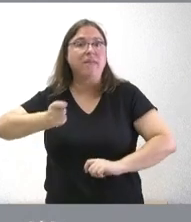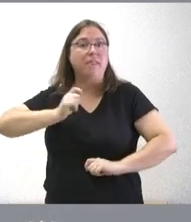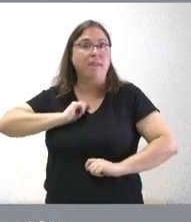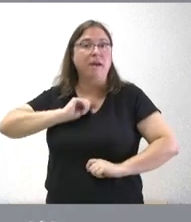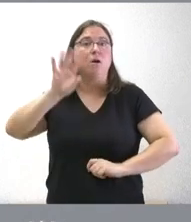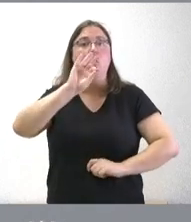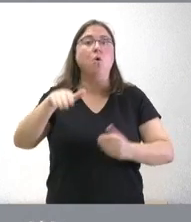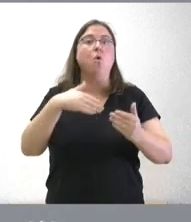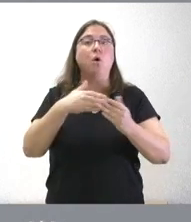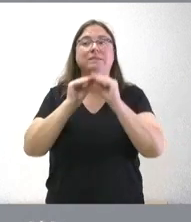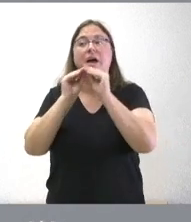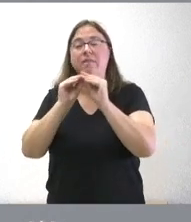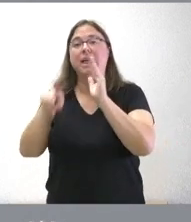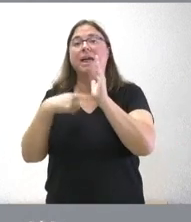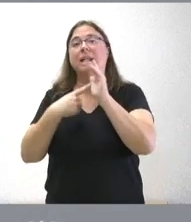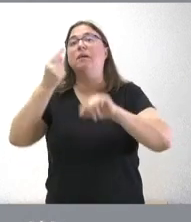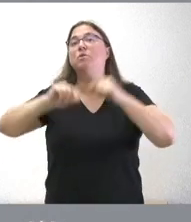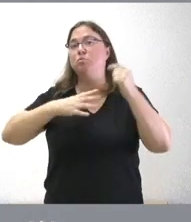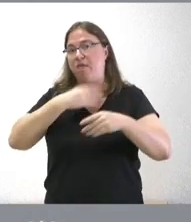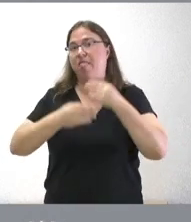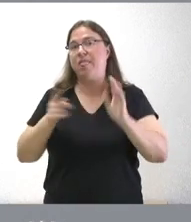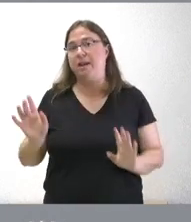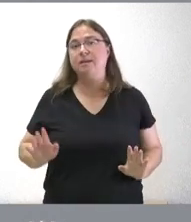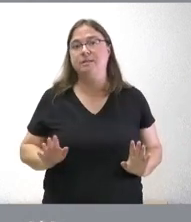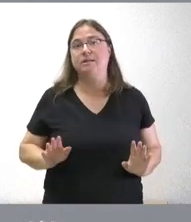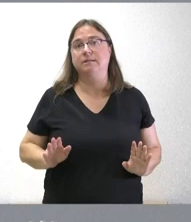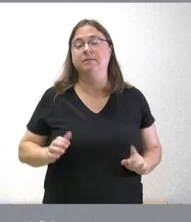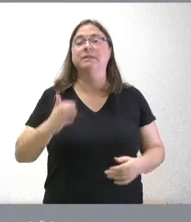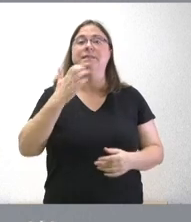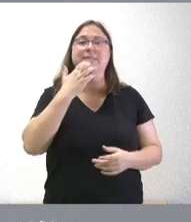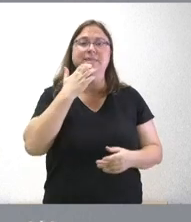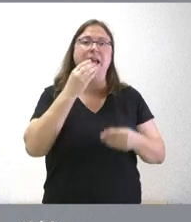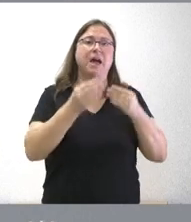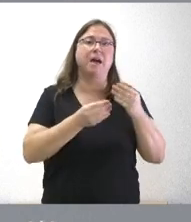podría llegar a hacer la ley de presupuestos del próximo ejercicio sobre hacer una